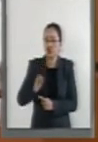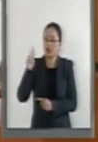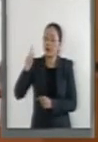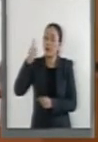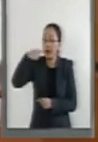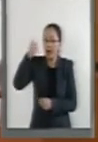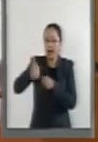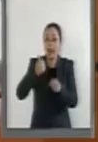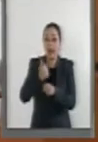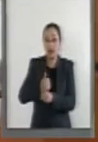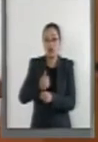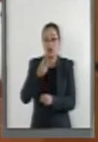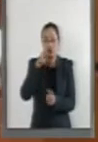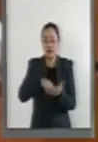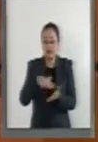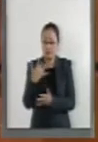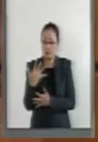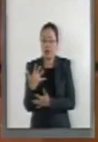2050.